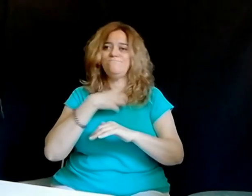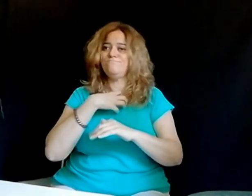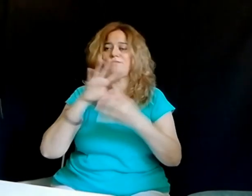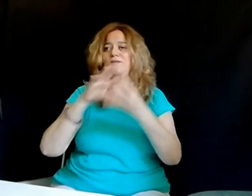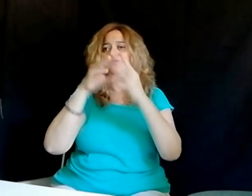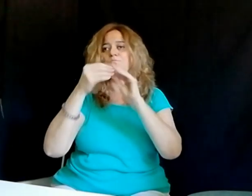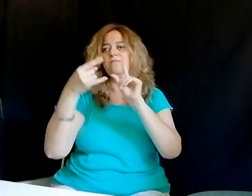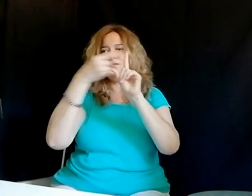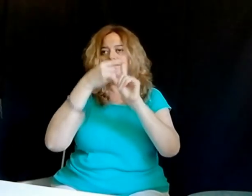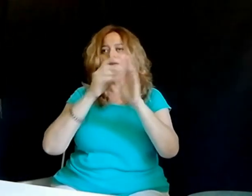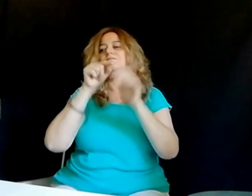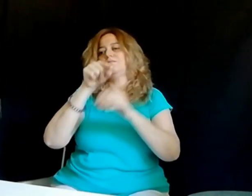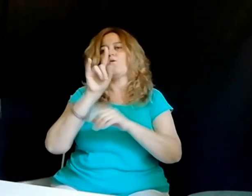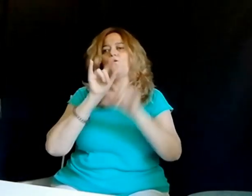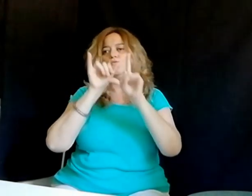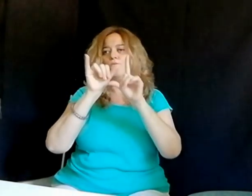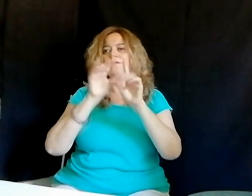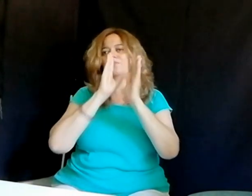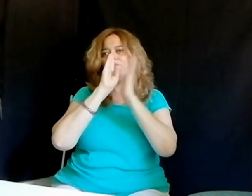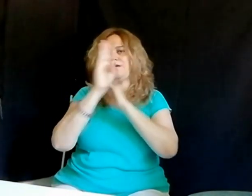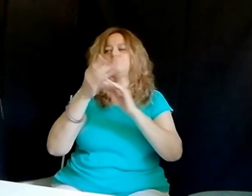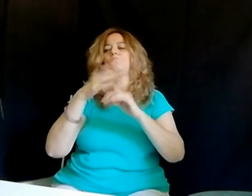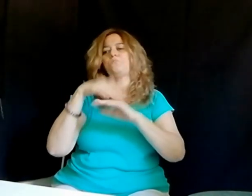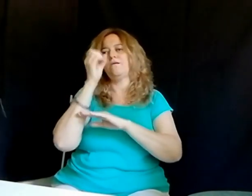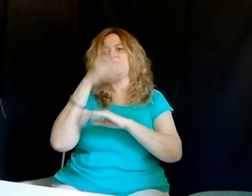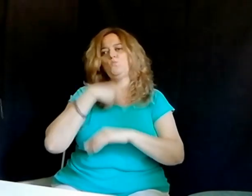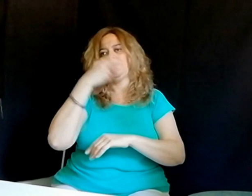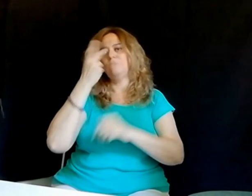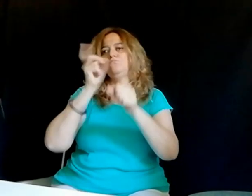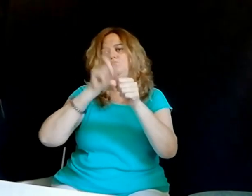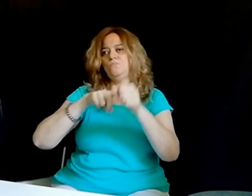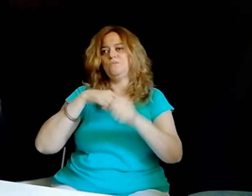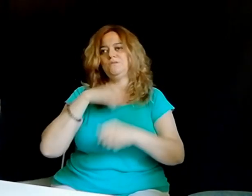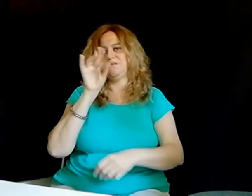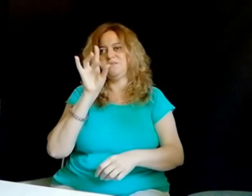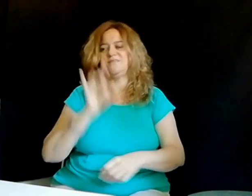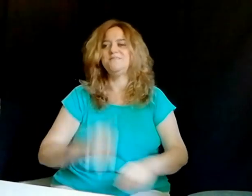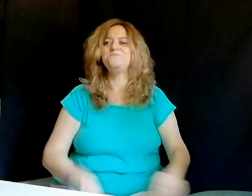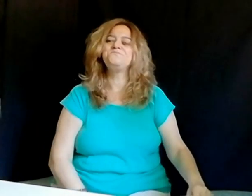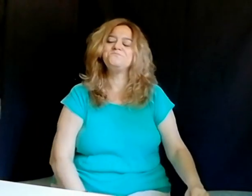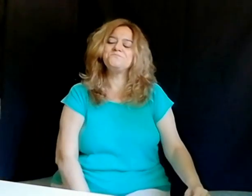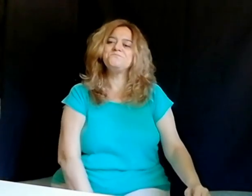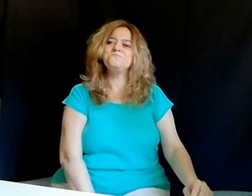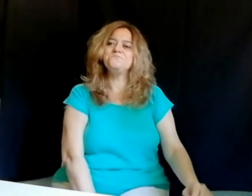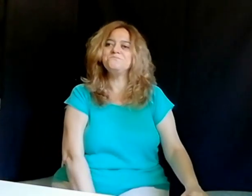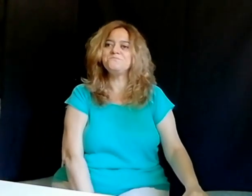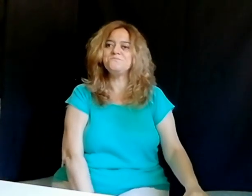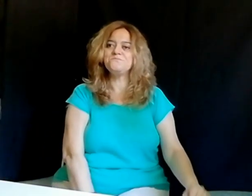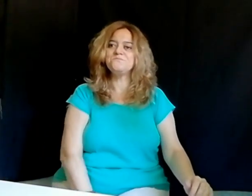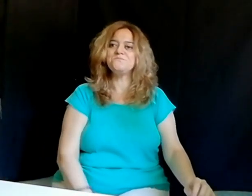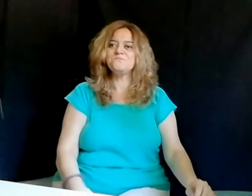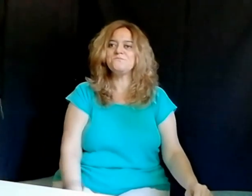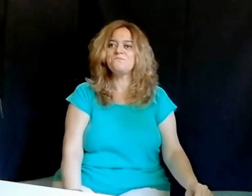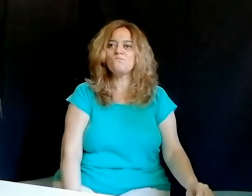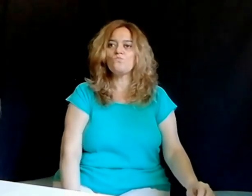Al encontrarnos en la situación que estamos con la pandemia, ver a ser lo presencial, pues, se ha hecho de manera virtual. Y la verdad es va a ser bastante